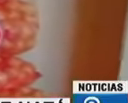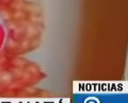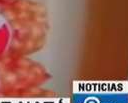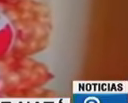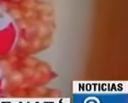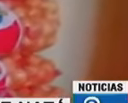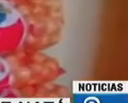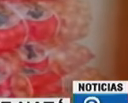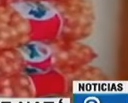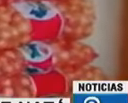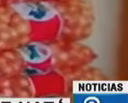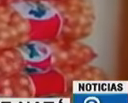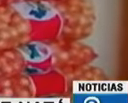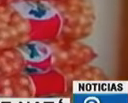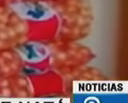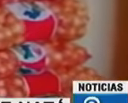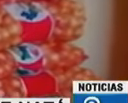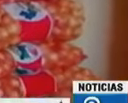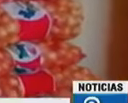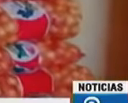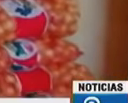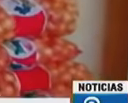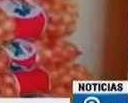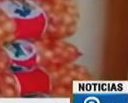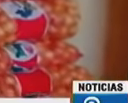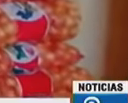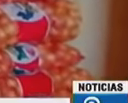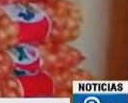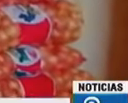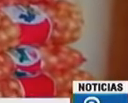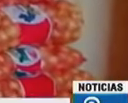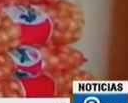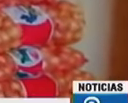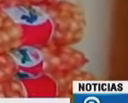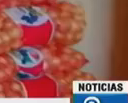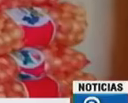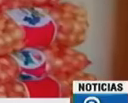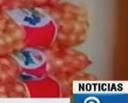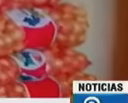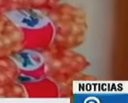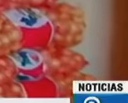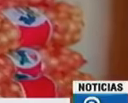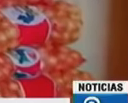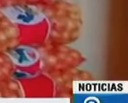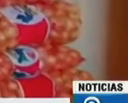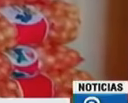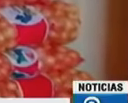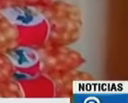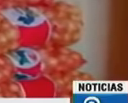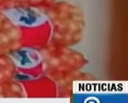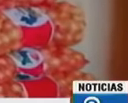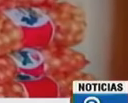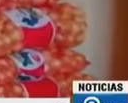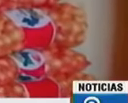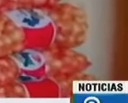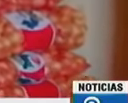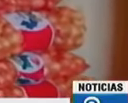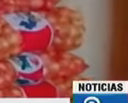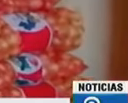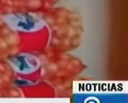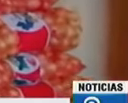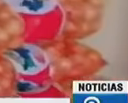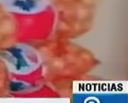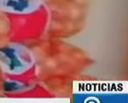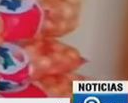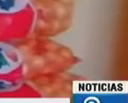gobierno nacional es otro producto más que será distribuido junto a las bolsas de comida del programa Panamá Solidario